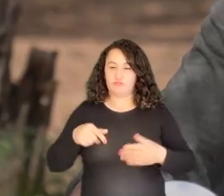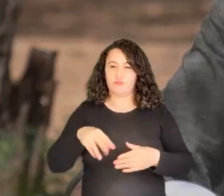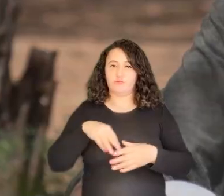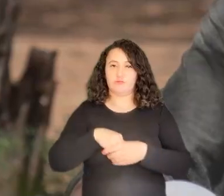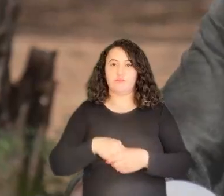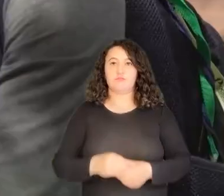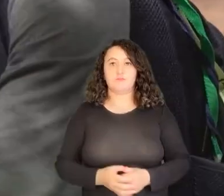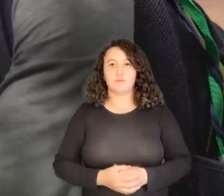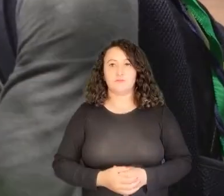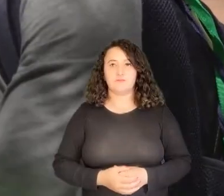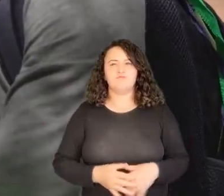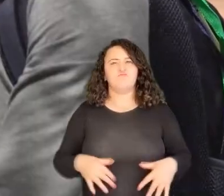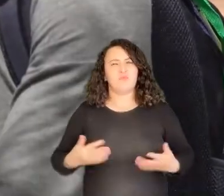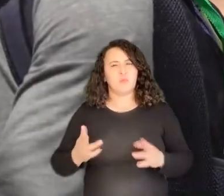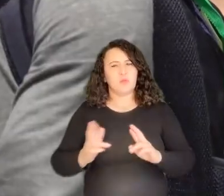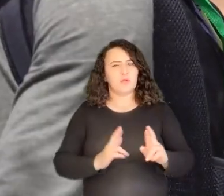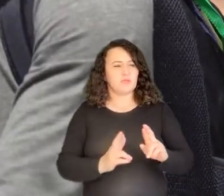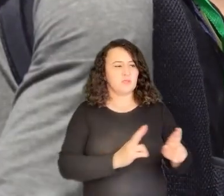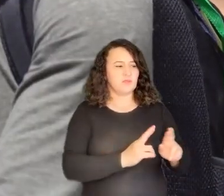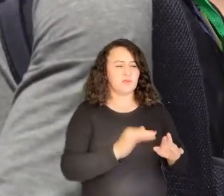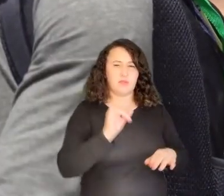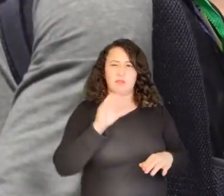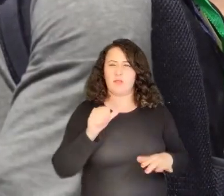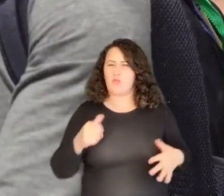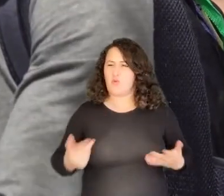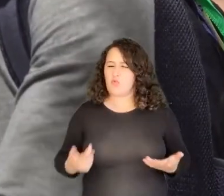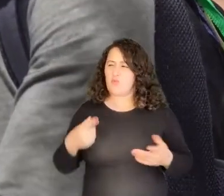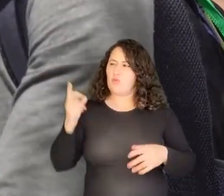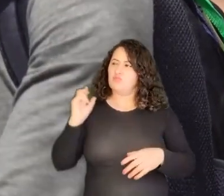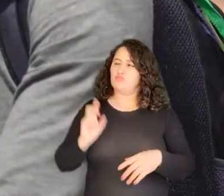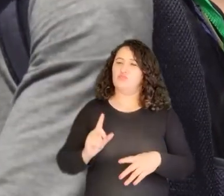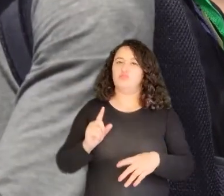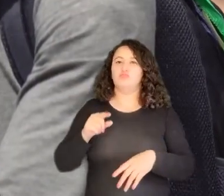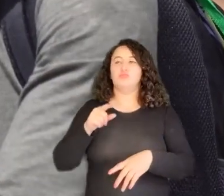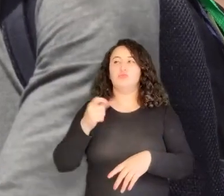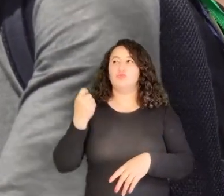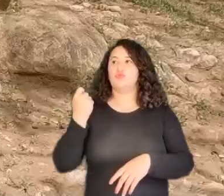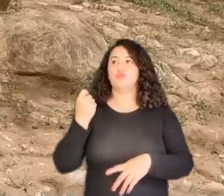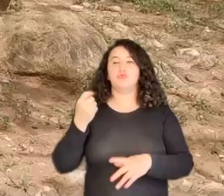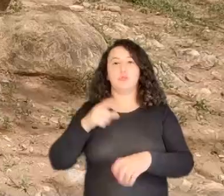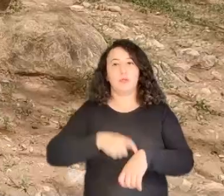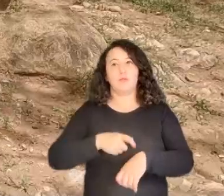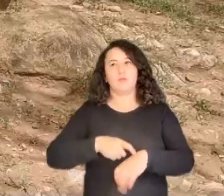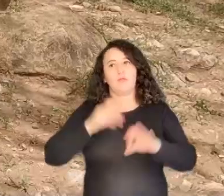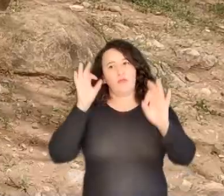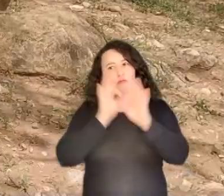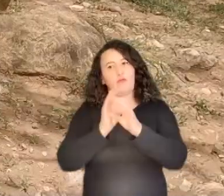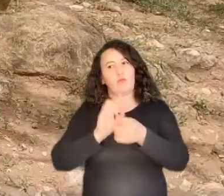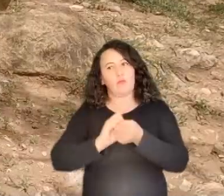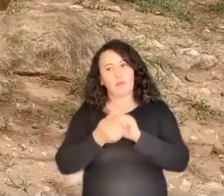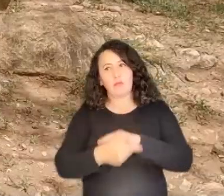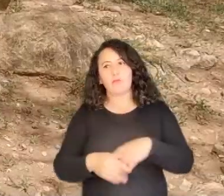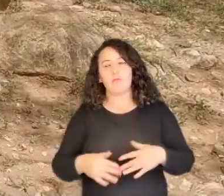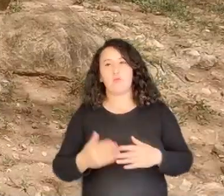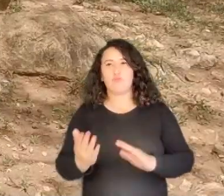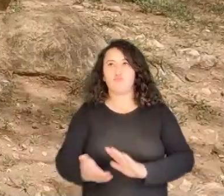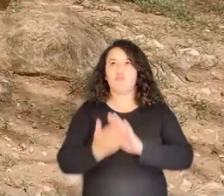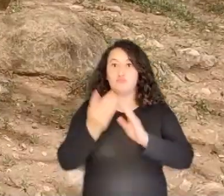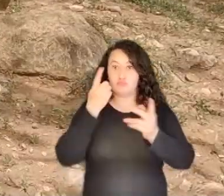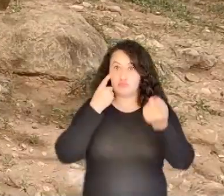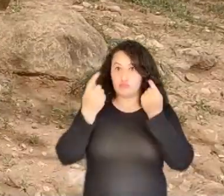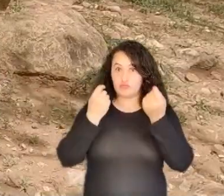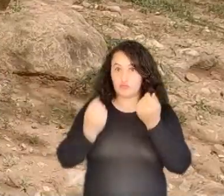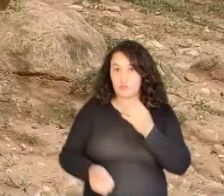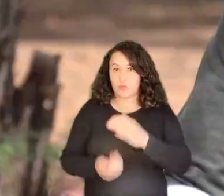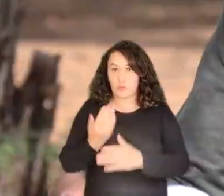acá en el resguardo. ¿Cómo ha sido esa relación con el ICA en estos tiempos recientes en que ha cambiado el enfoque, en que se está acercando con una